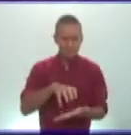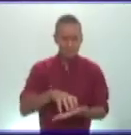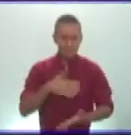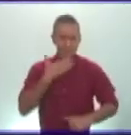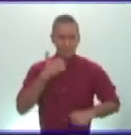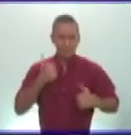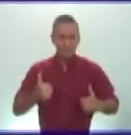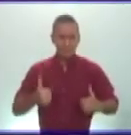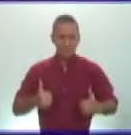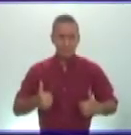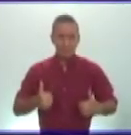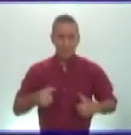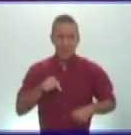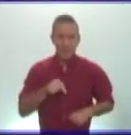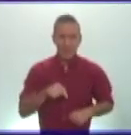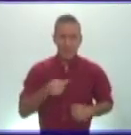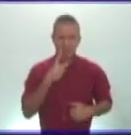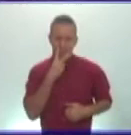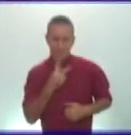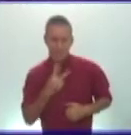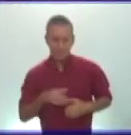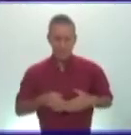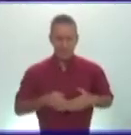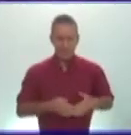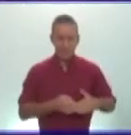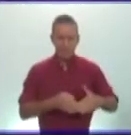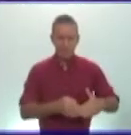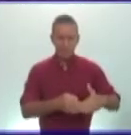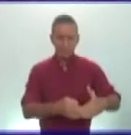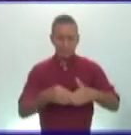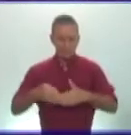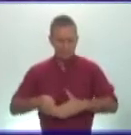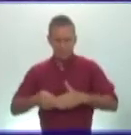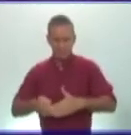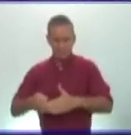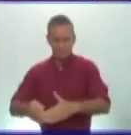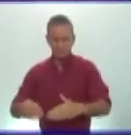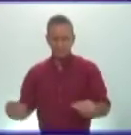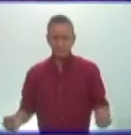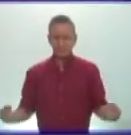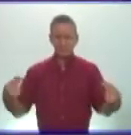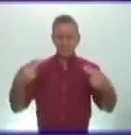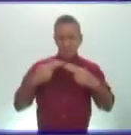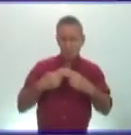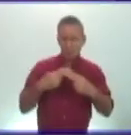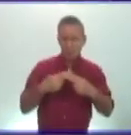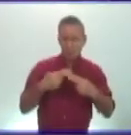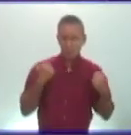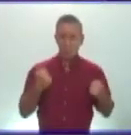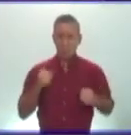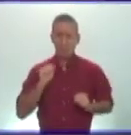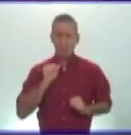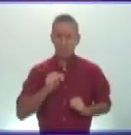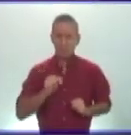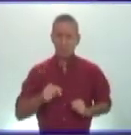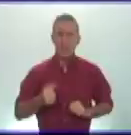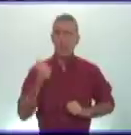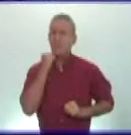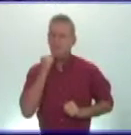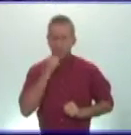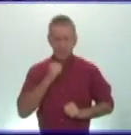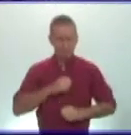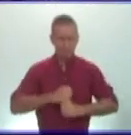otro espectáculo que se puso de moda fueron las naumaquias o representaciones de batallas navales además también destacan las carreras de